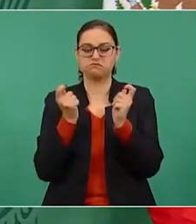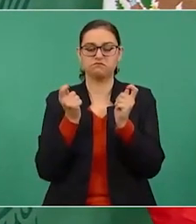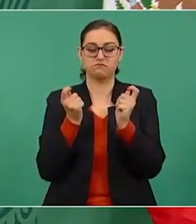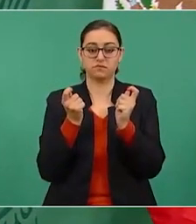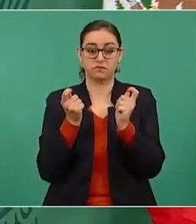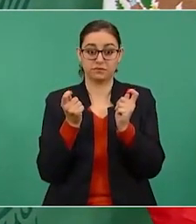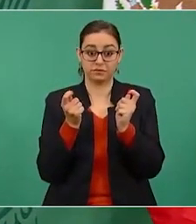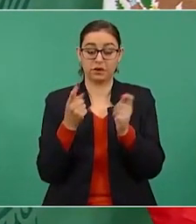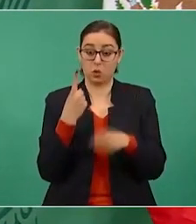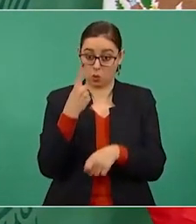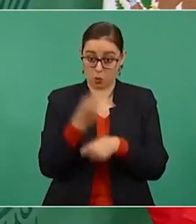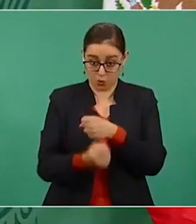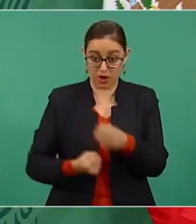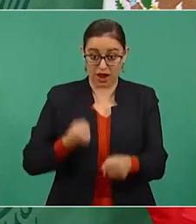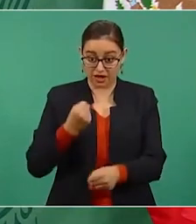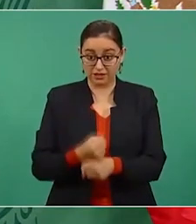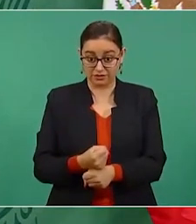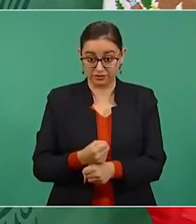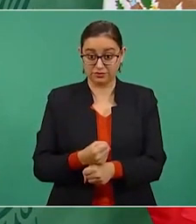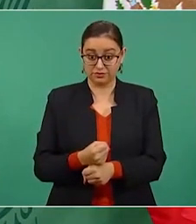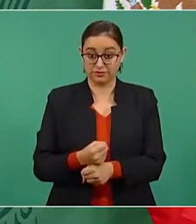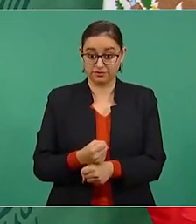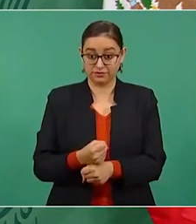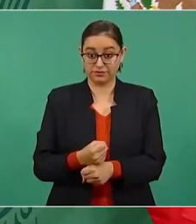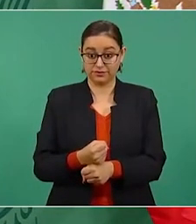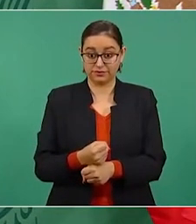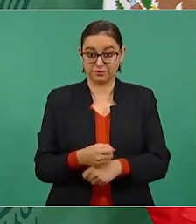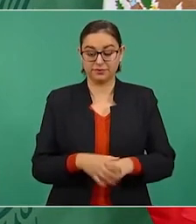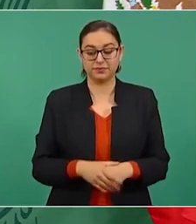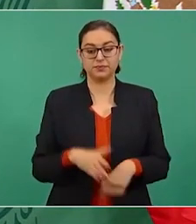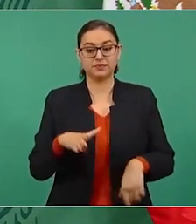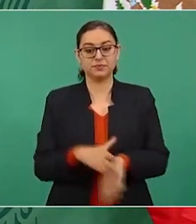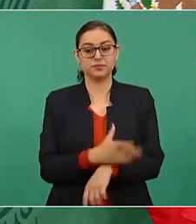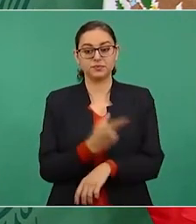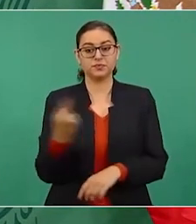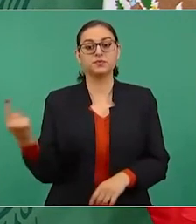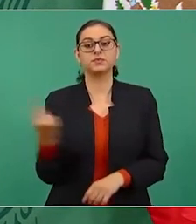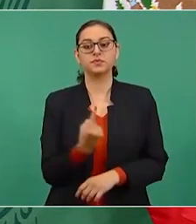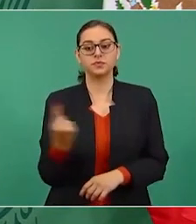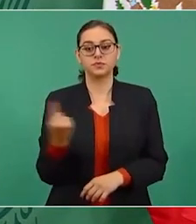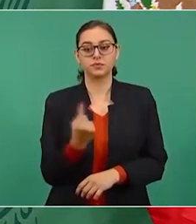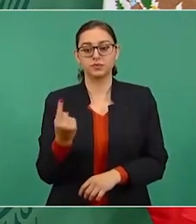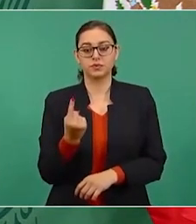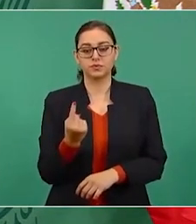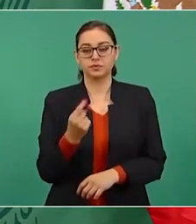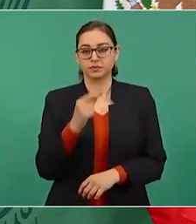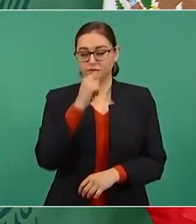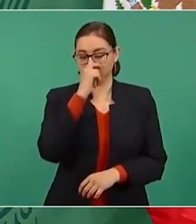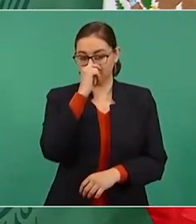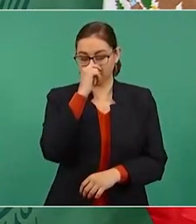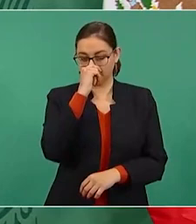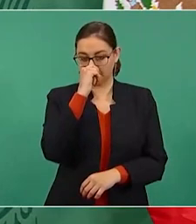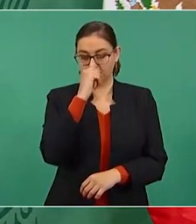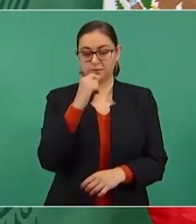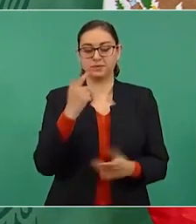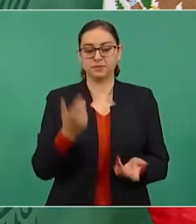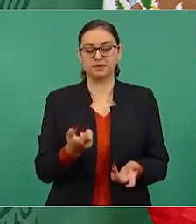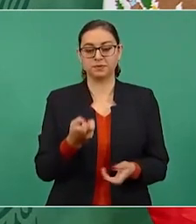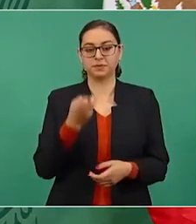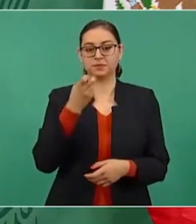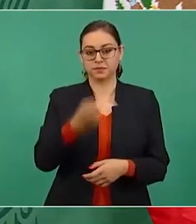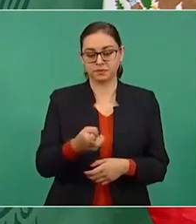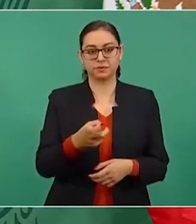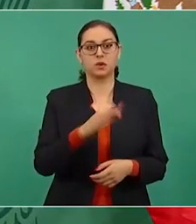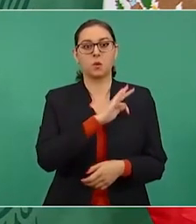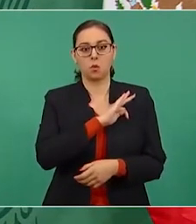De entrada, porque por ahí podemos dispersar la